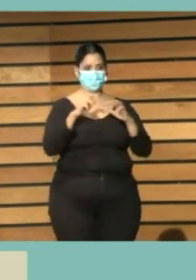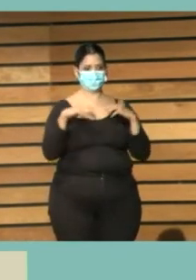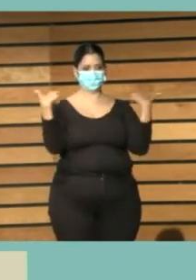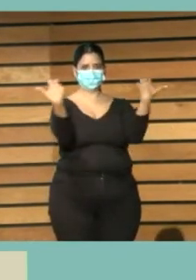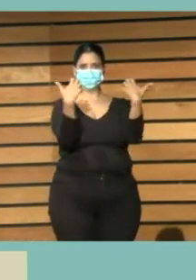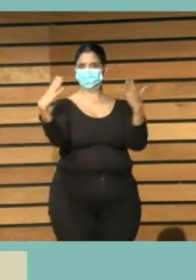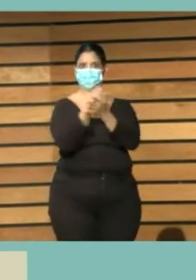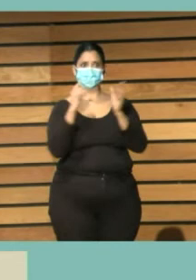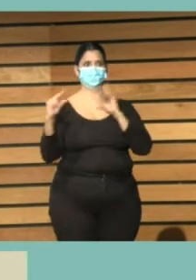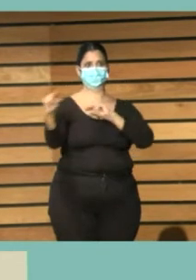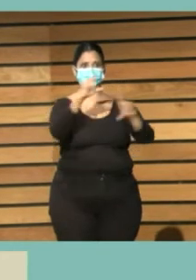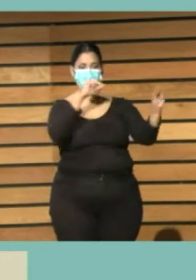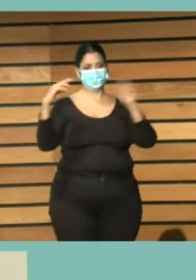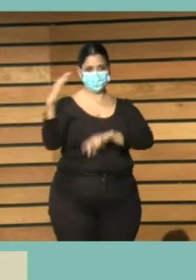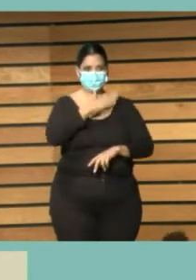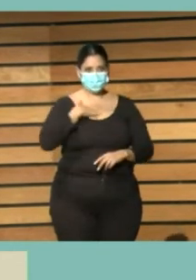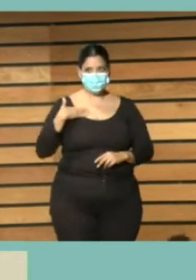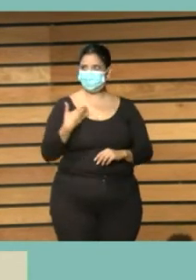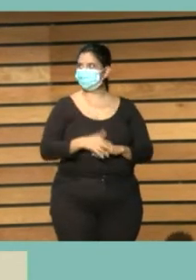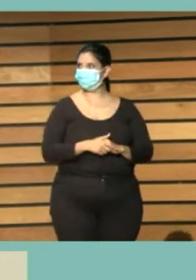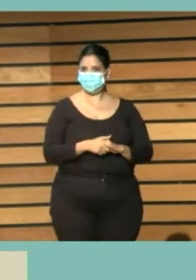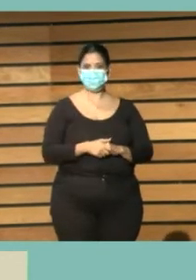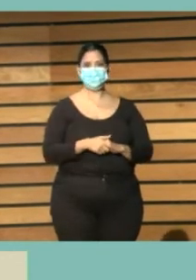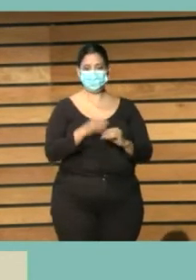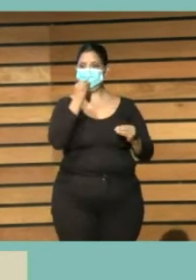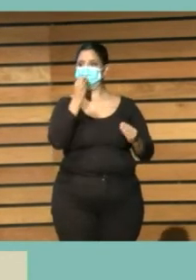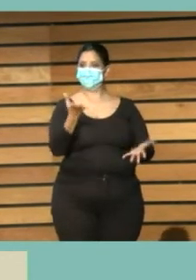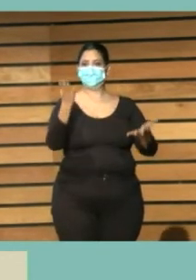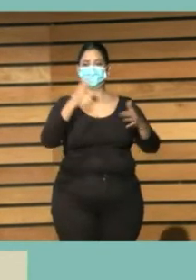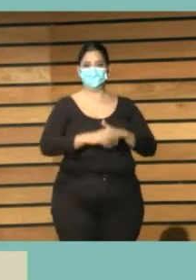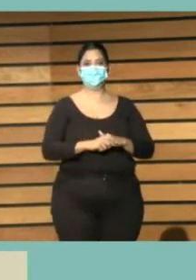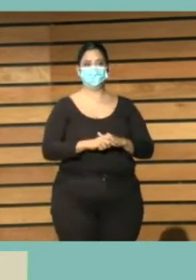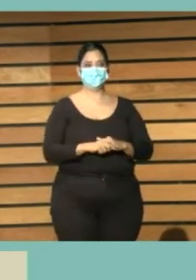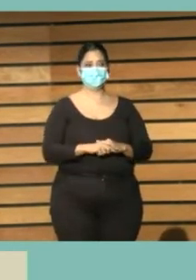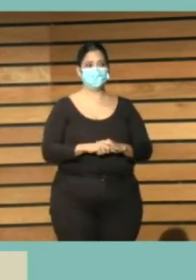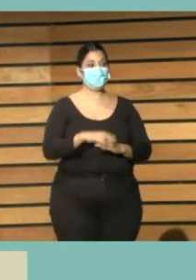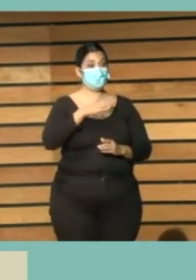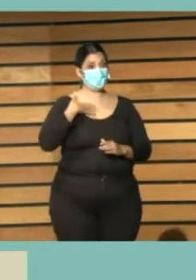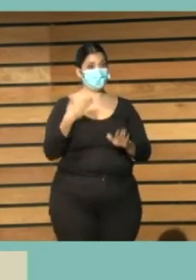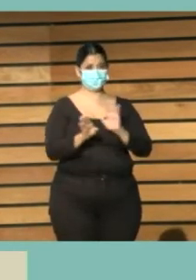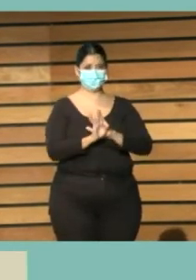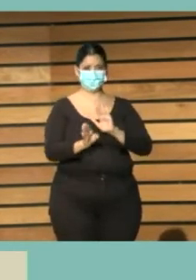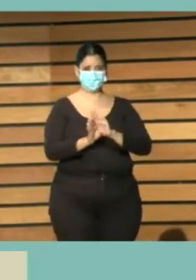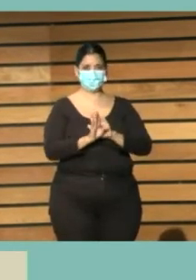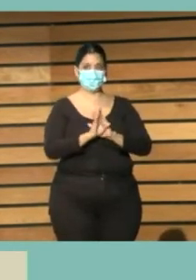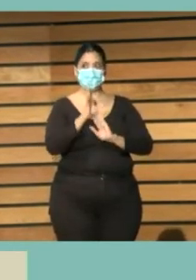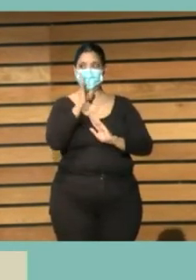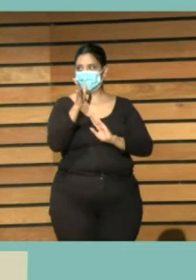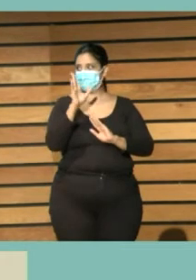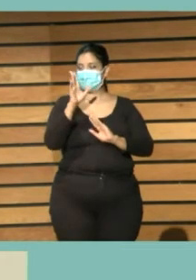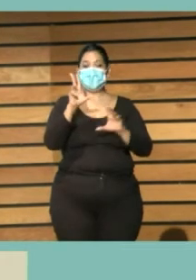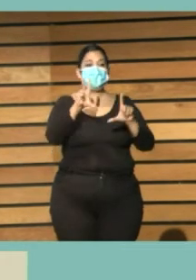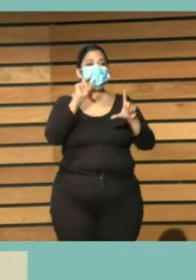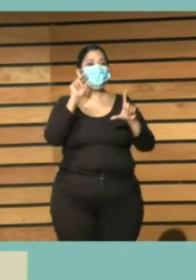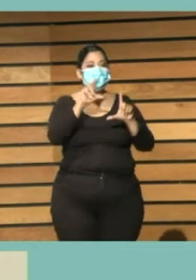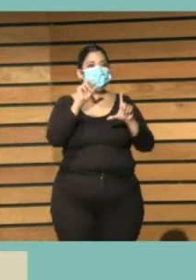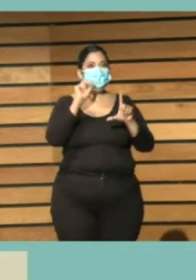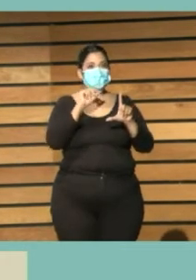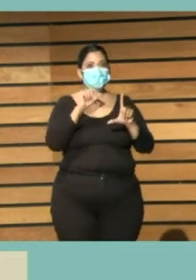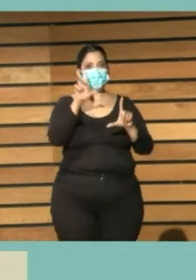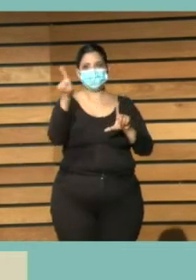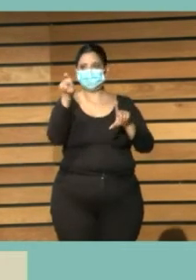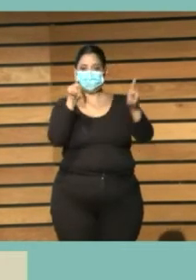va seguimos y entonces queremos continuar porque hicimos una selección de vídeos y es una pena no verlos